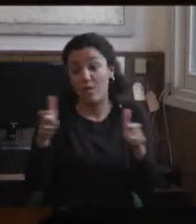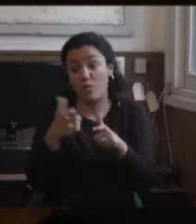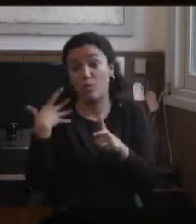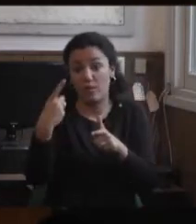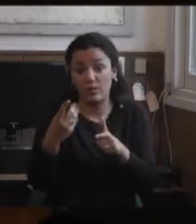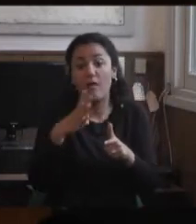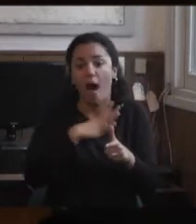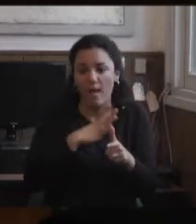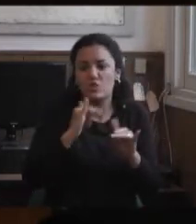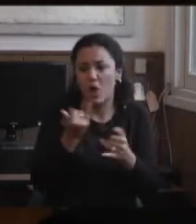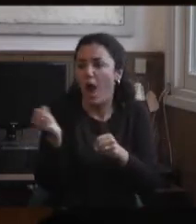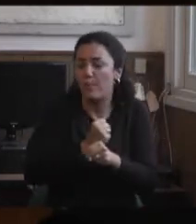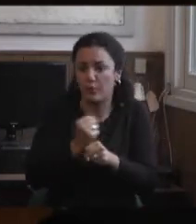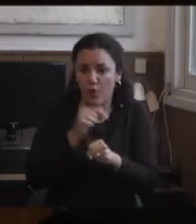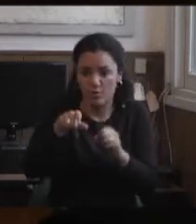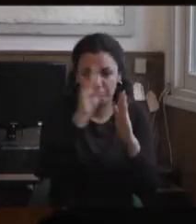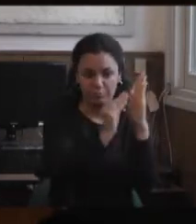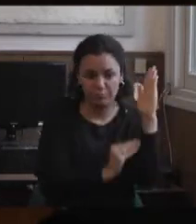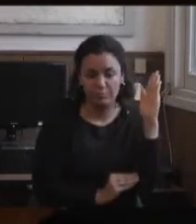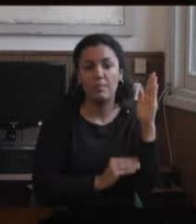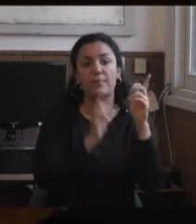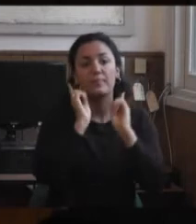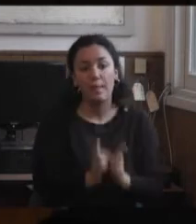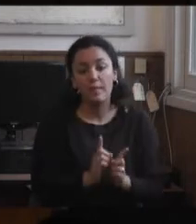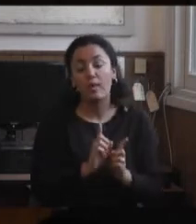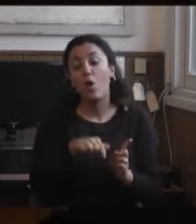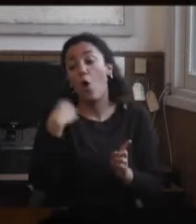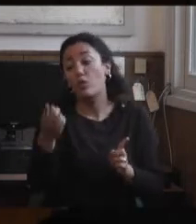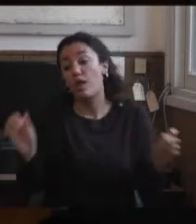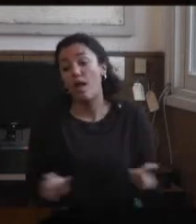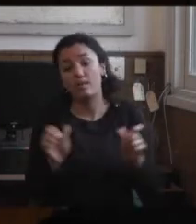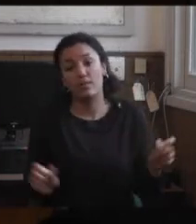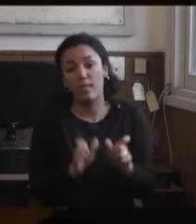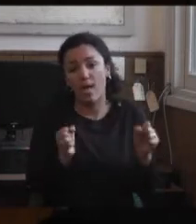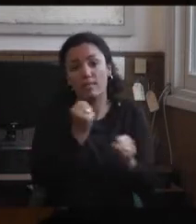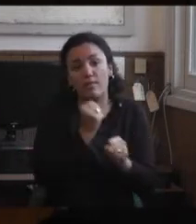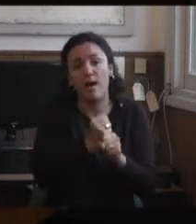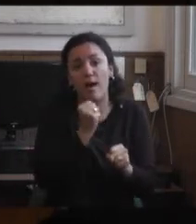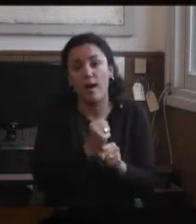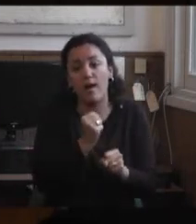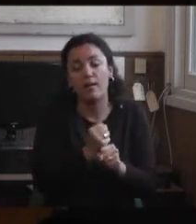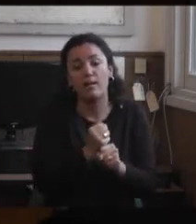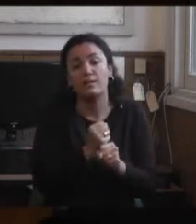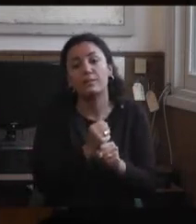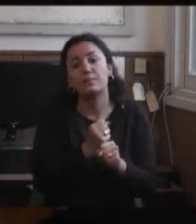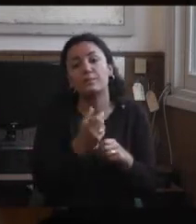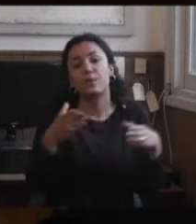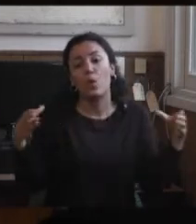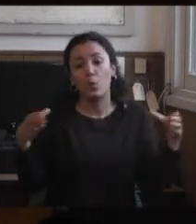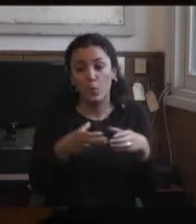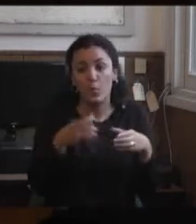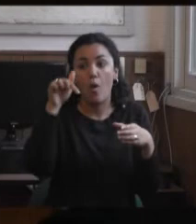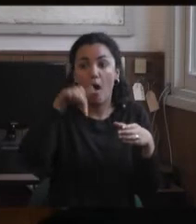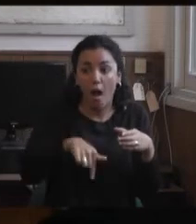protocolo. Y bueno, y también otra serie de acciones donde se trabajó muy fuerte con el equipo de funcionarios